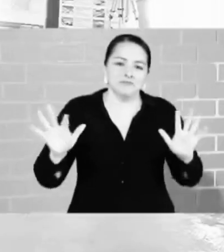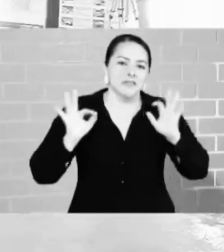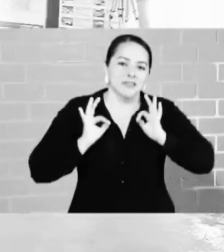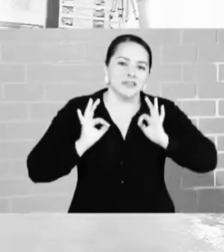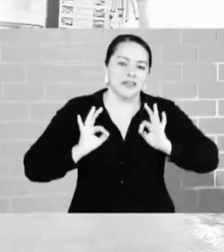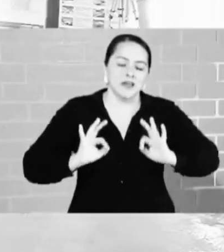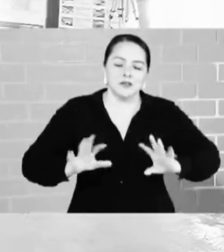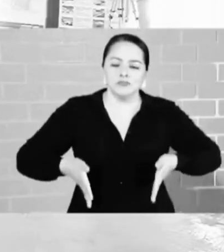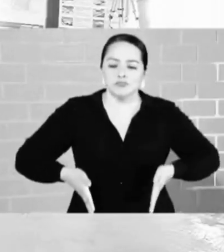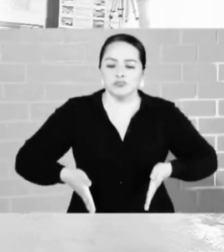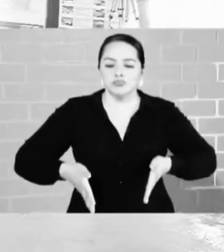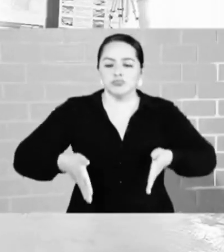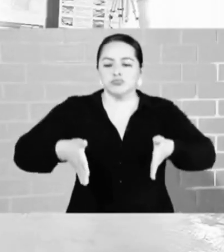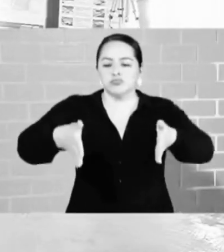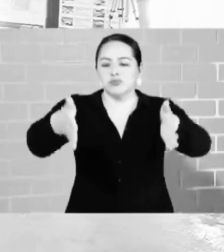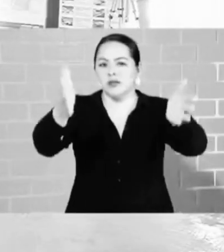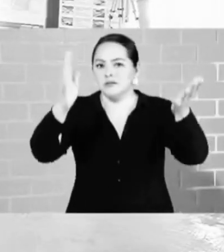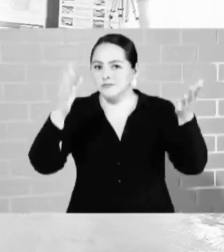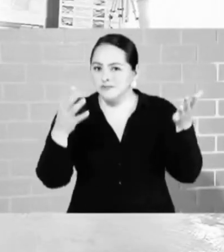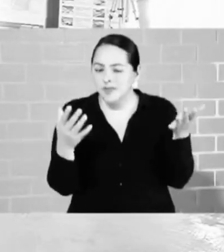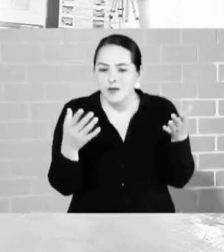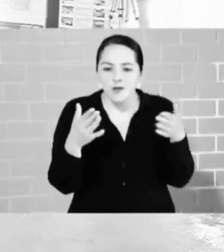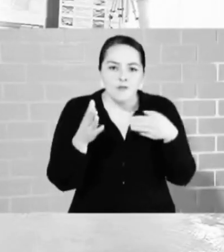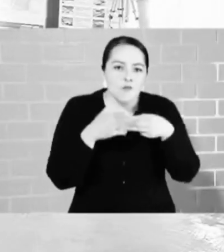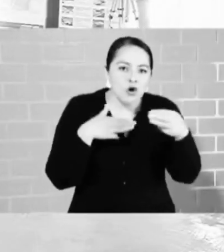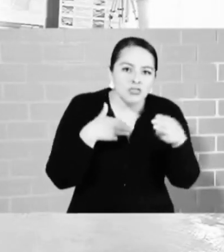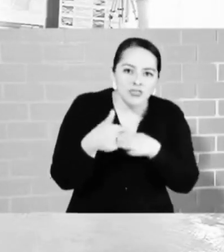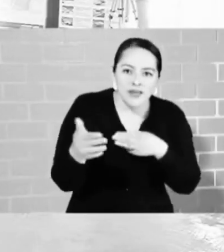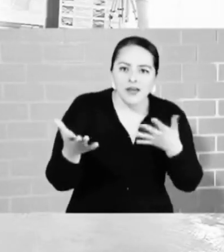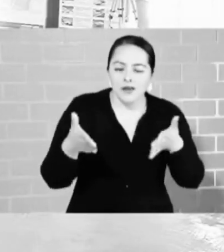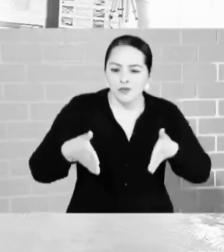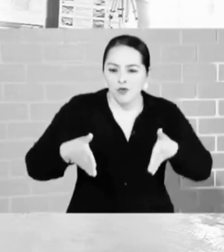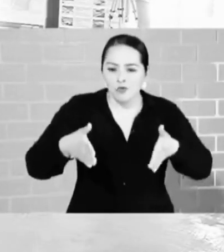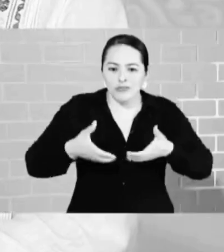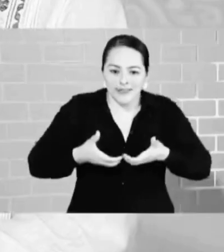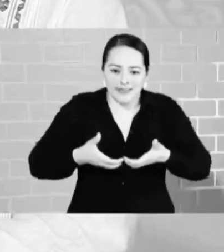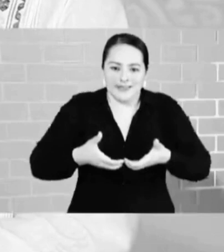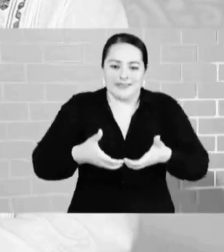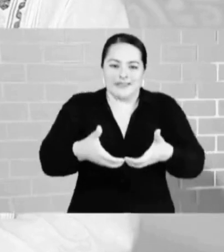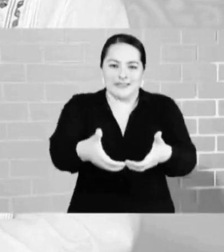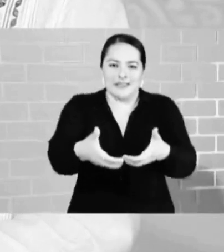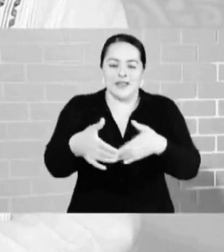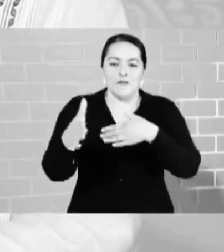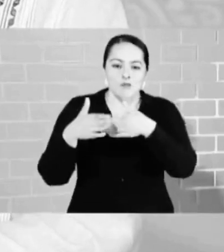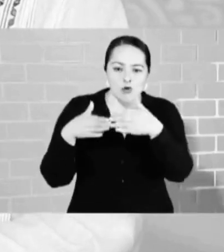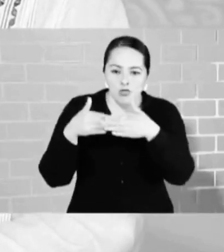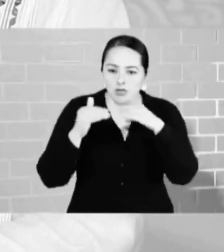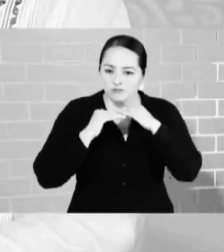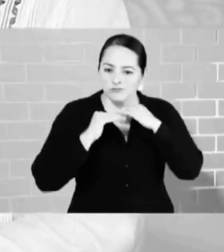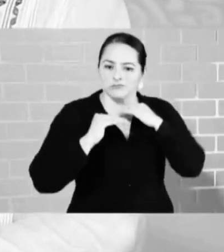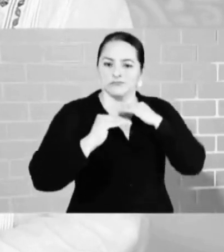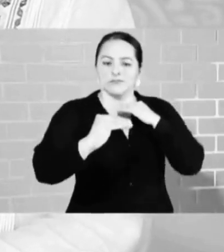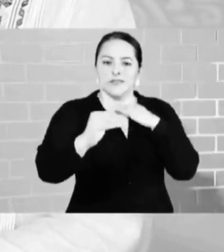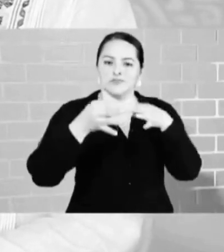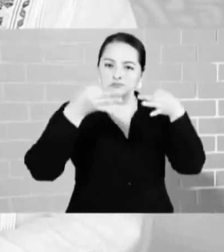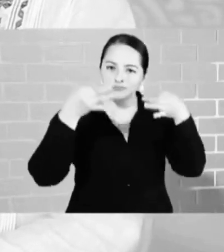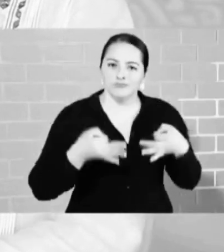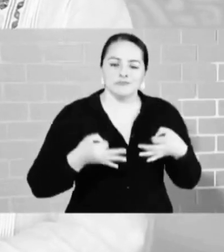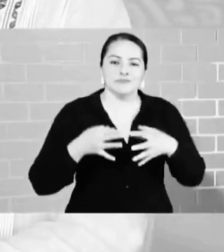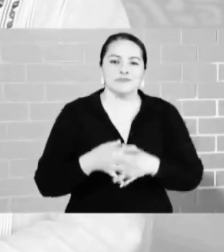Una vía moderna, una carretera moderna y